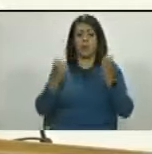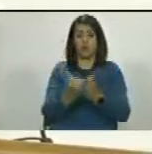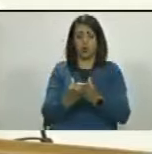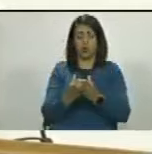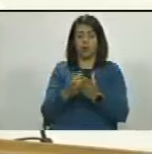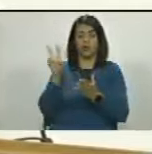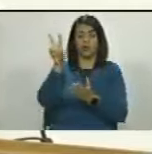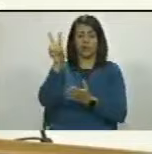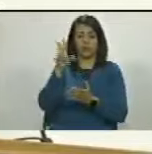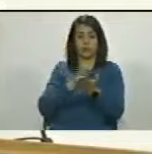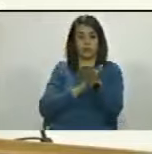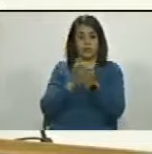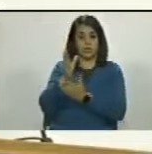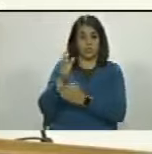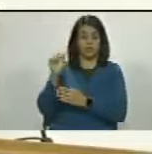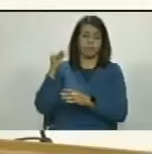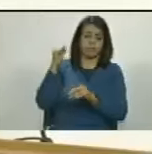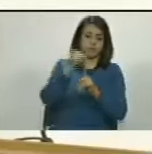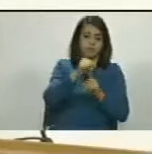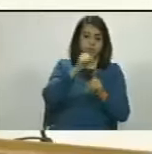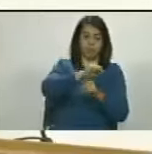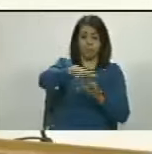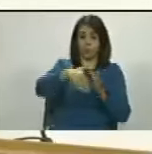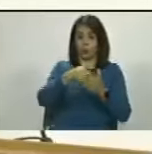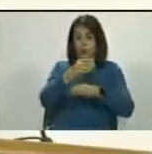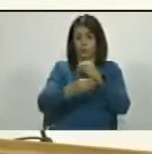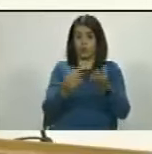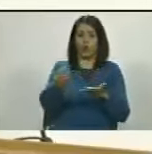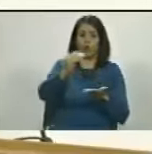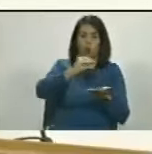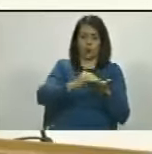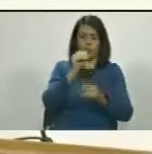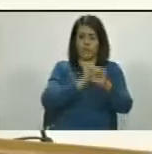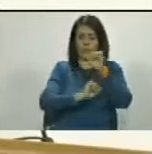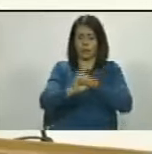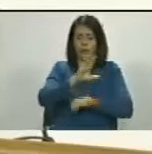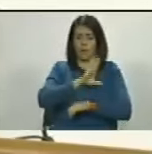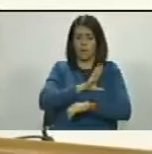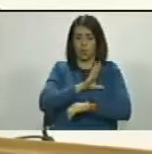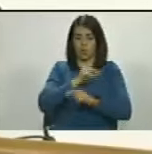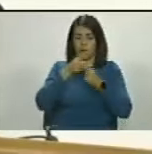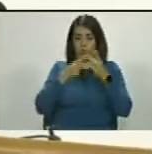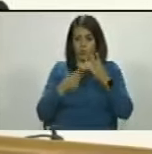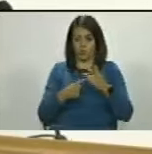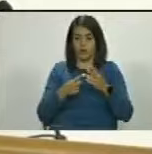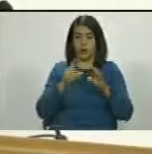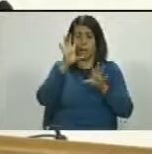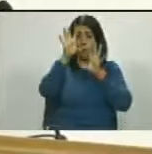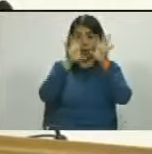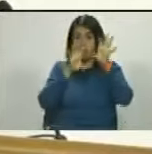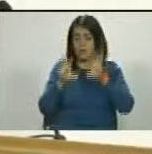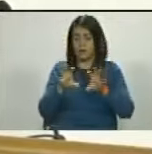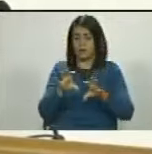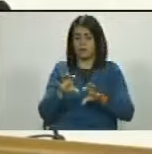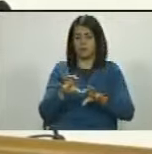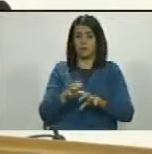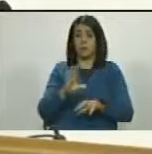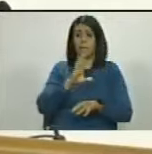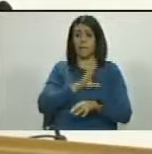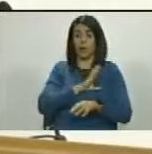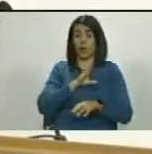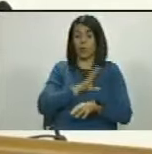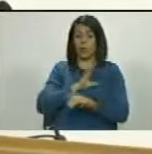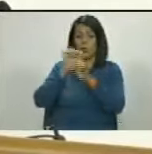seguirá luchando haciendo todo lo que tiene que hacer para defender los bienes en el extranjero que son